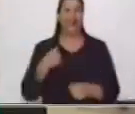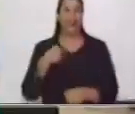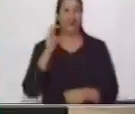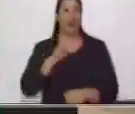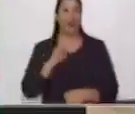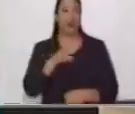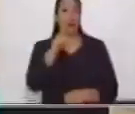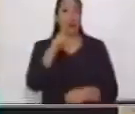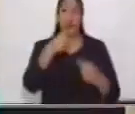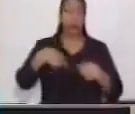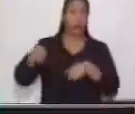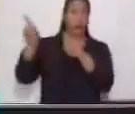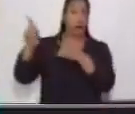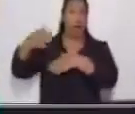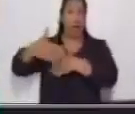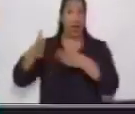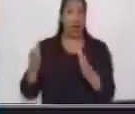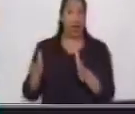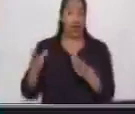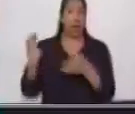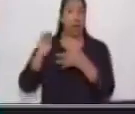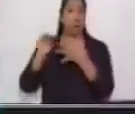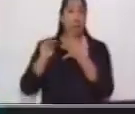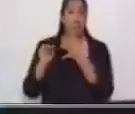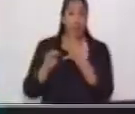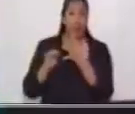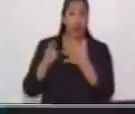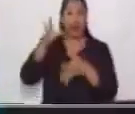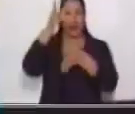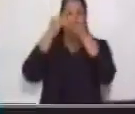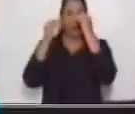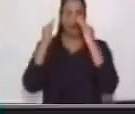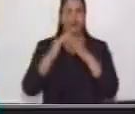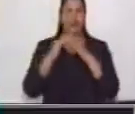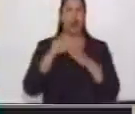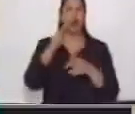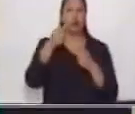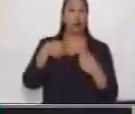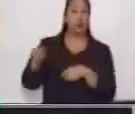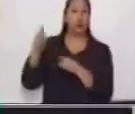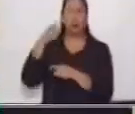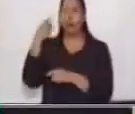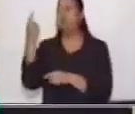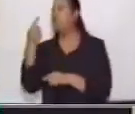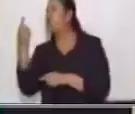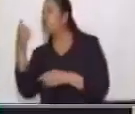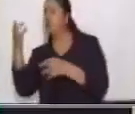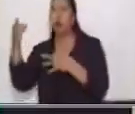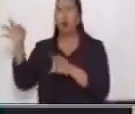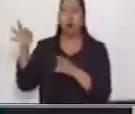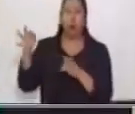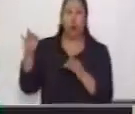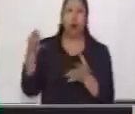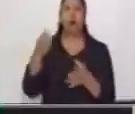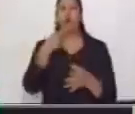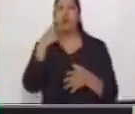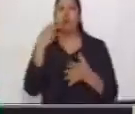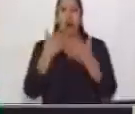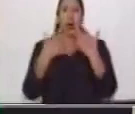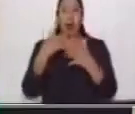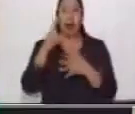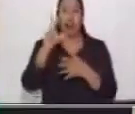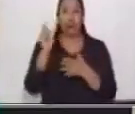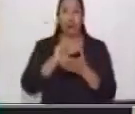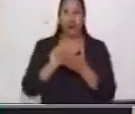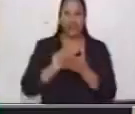de herramientas de Aprendo en Casa. Busca una hoja, busca crayones y un lápiz, porque vamos a